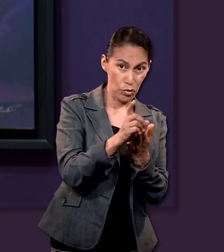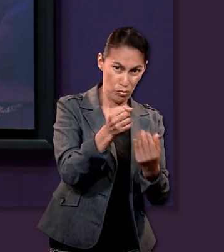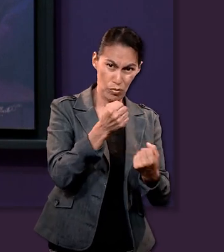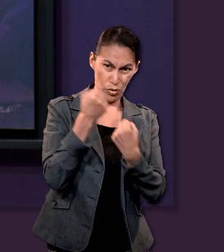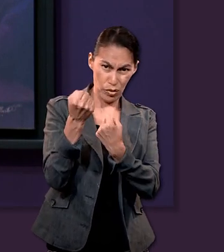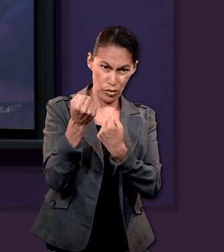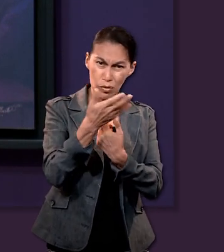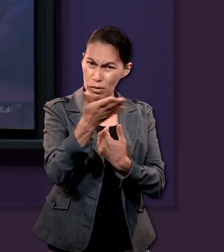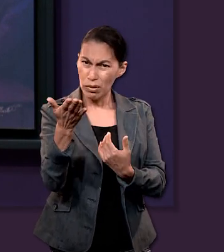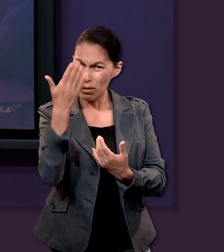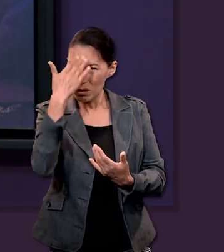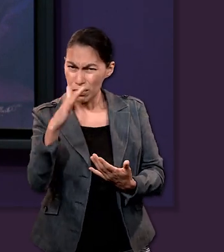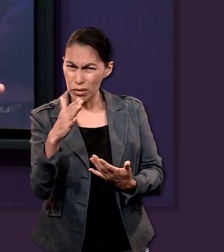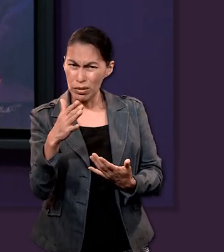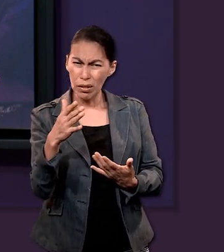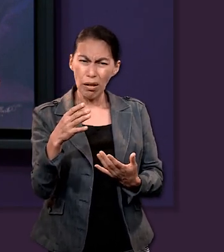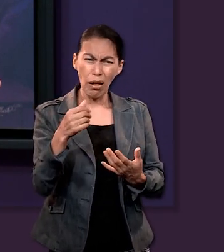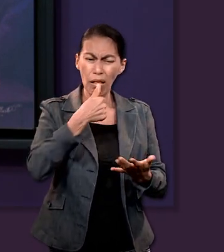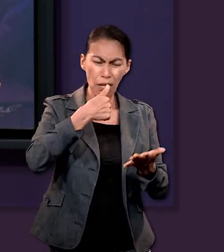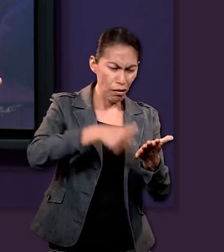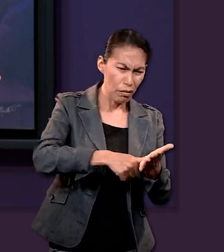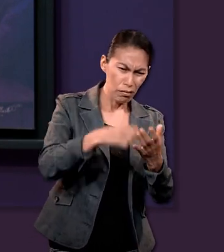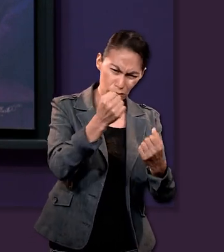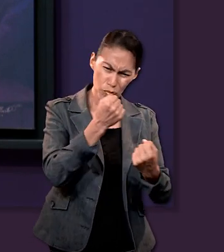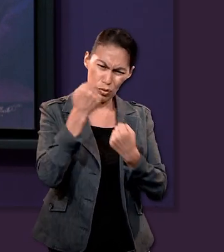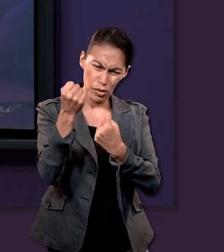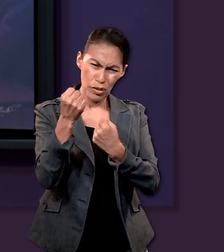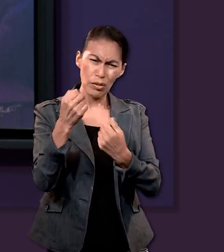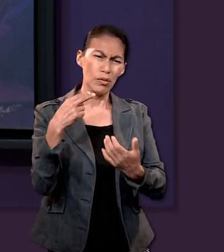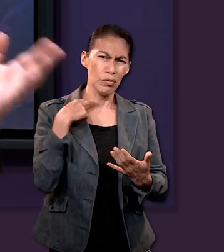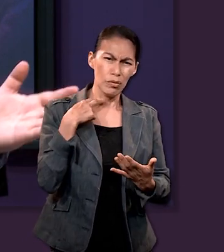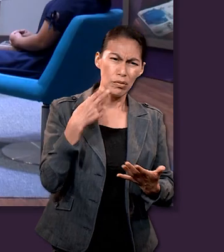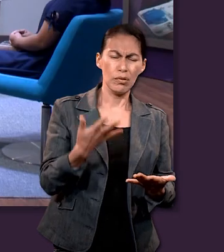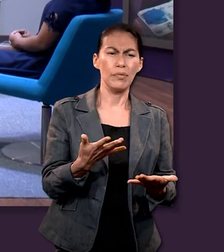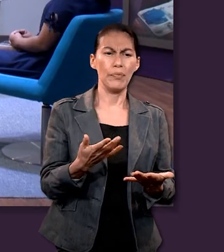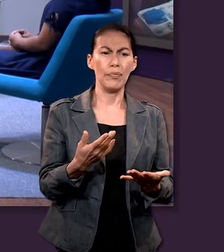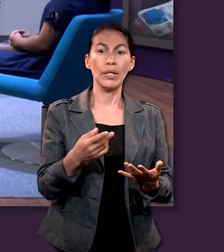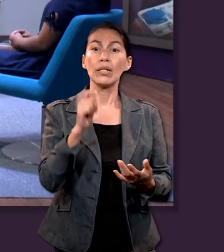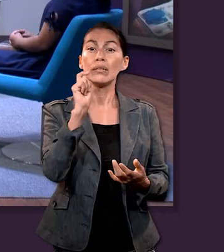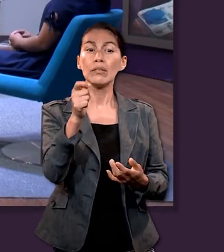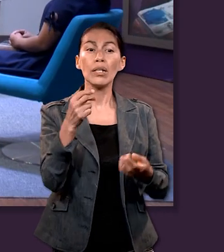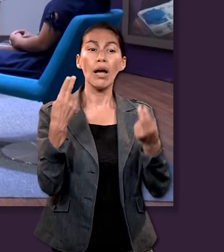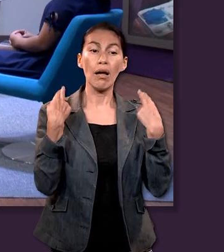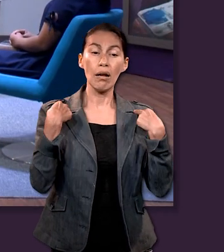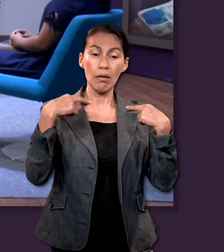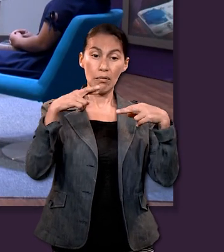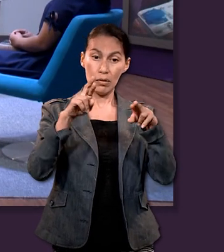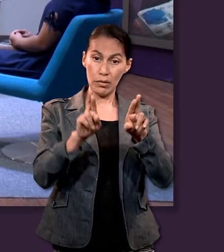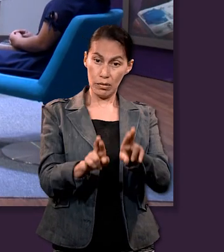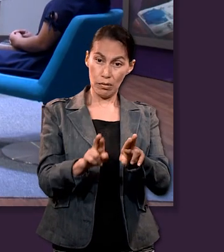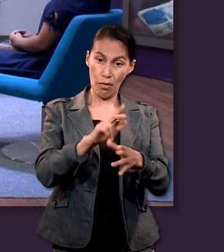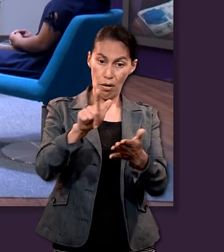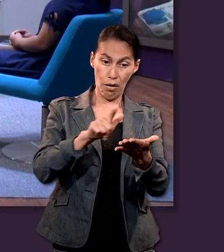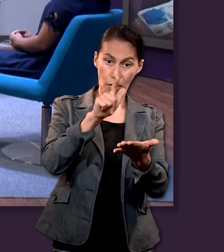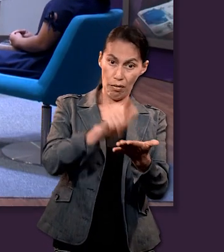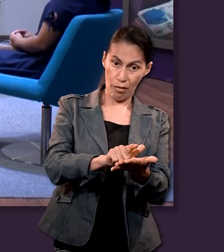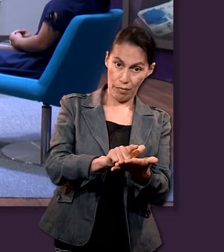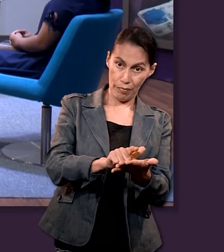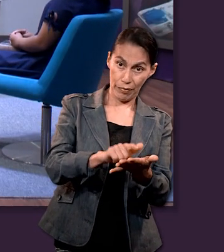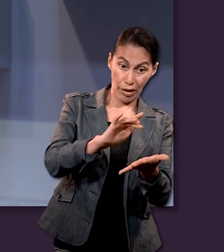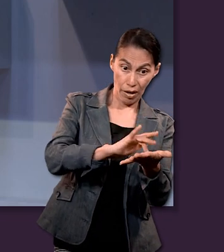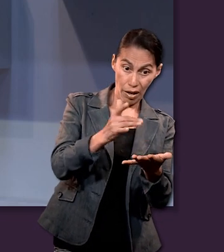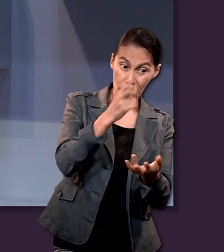el derecho existe algo que se llama el poder. ¿Han escuchado? Una carta poder, un poder notarial. Y se trata de tener una